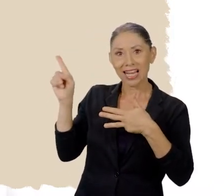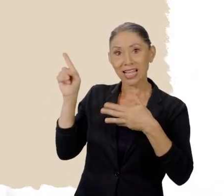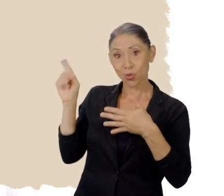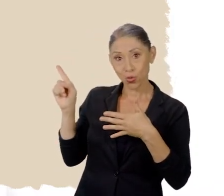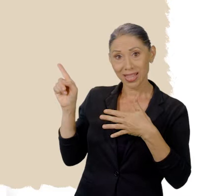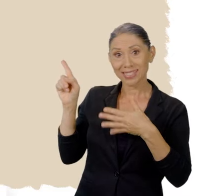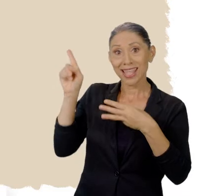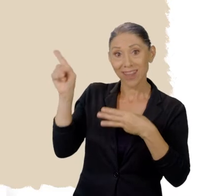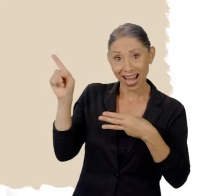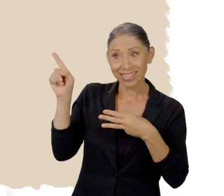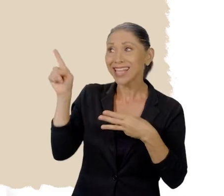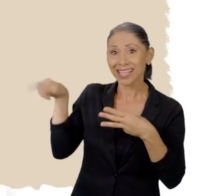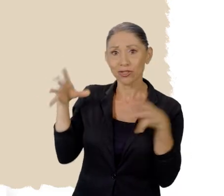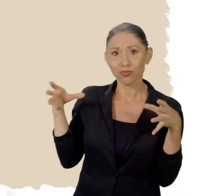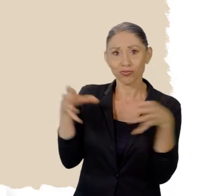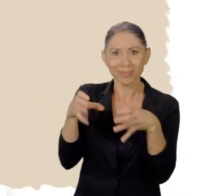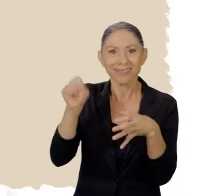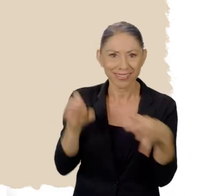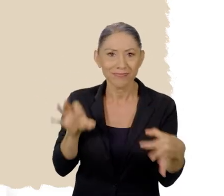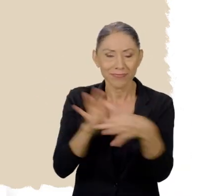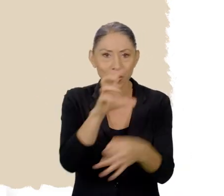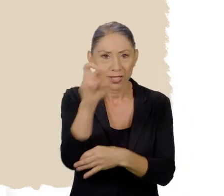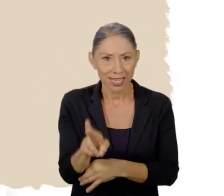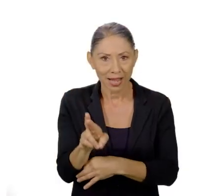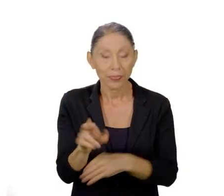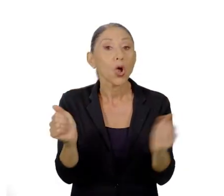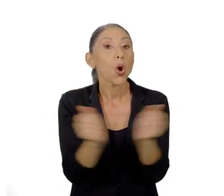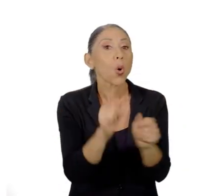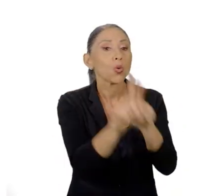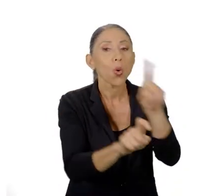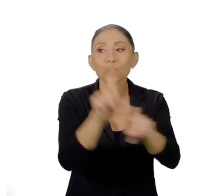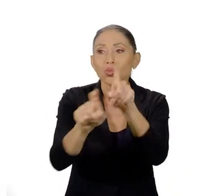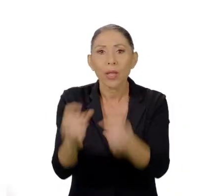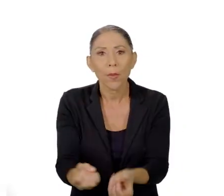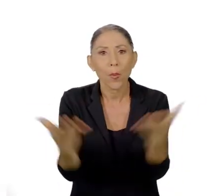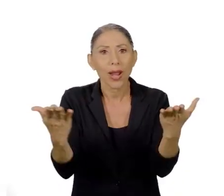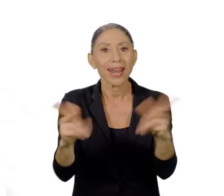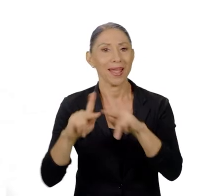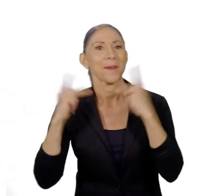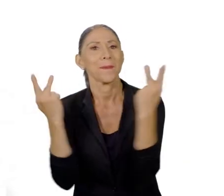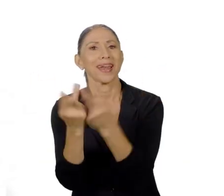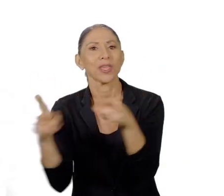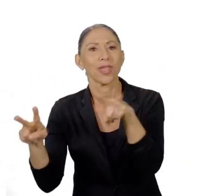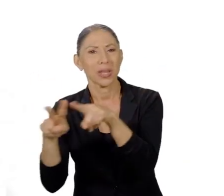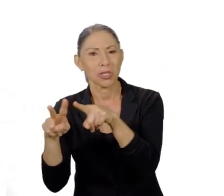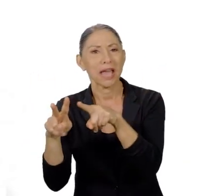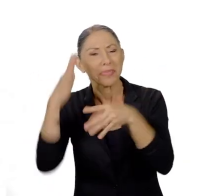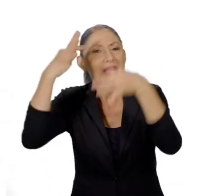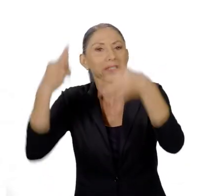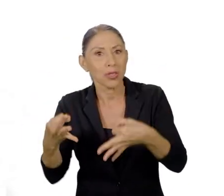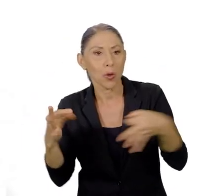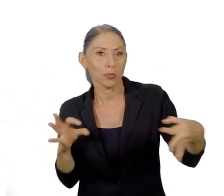Tilarán, Las Juntas y Avangares pertenecían a Costa Rica. Mediante una consulta popular, el Partido de Nicoya